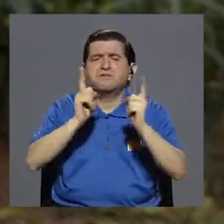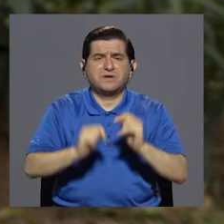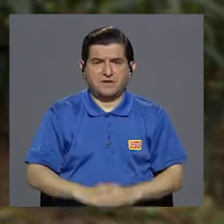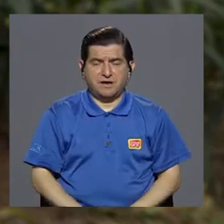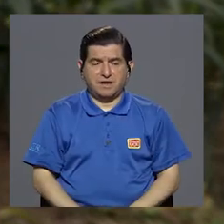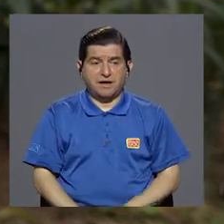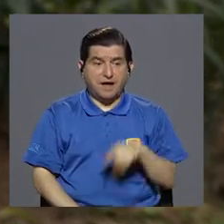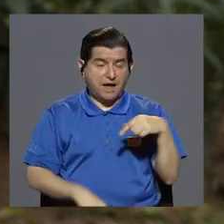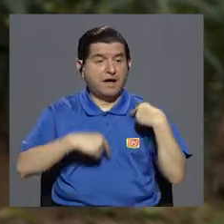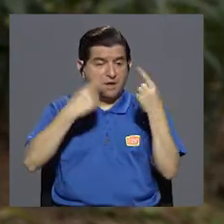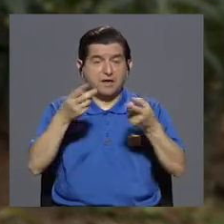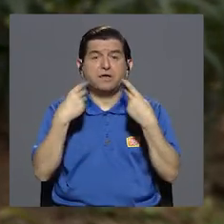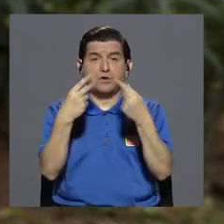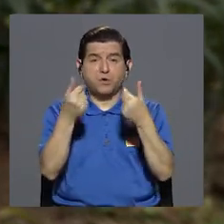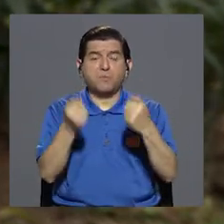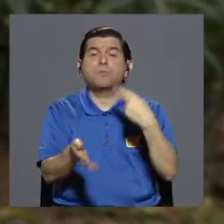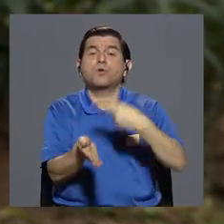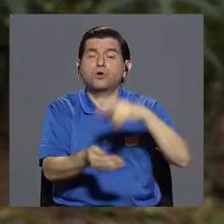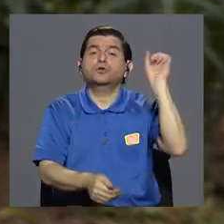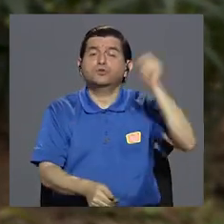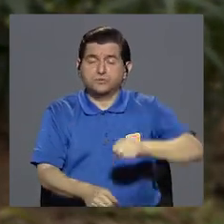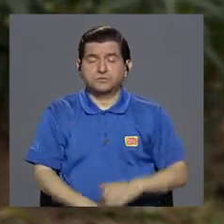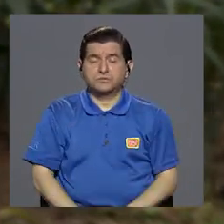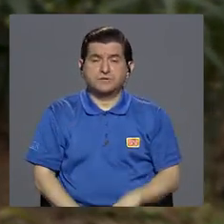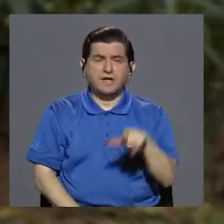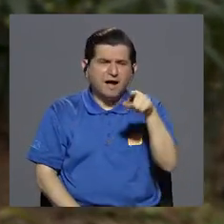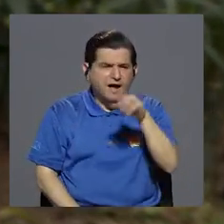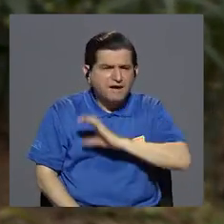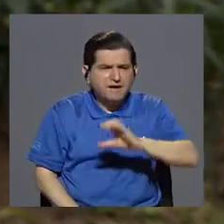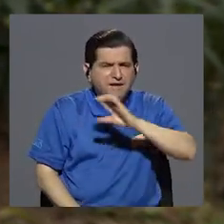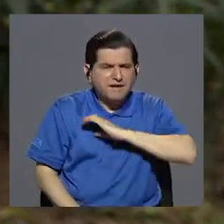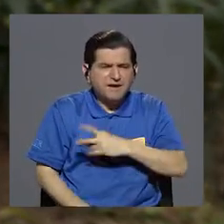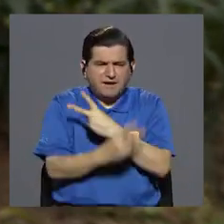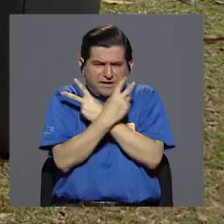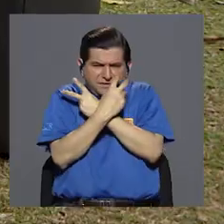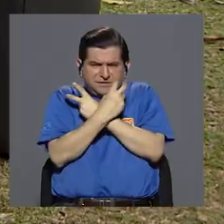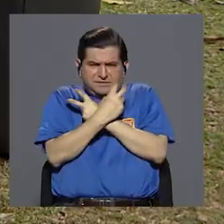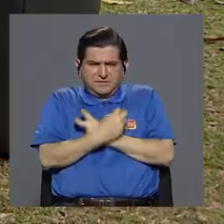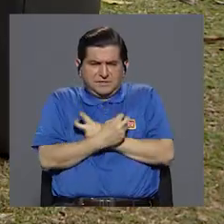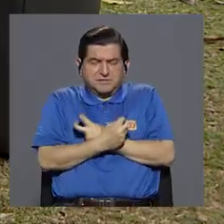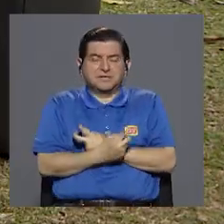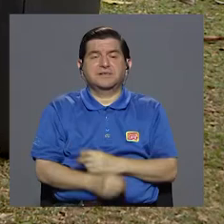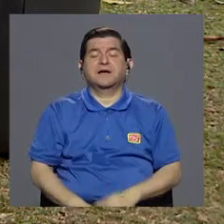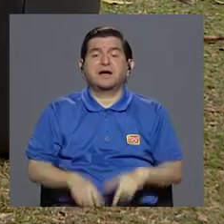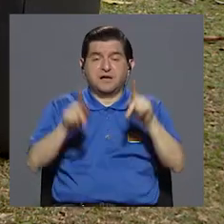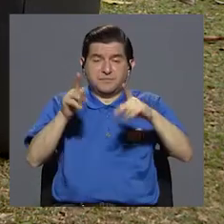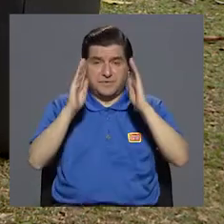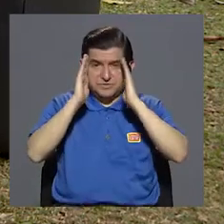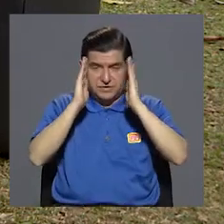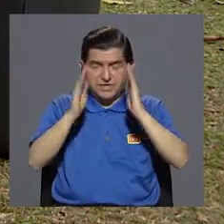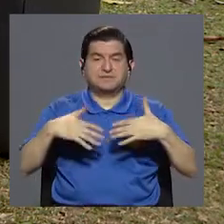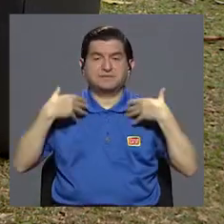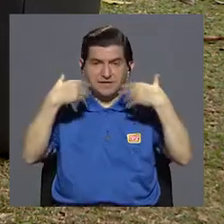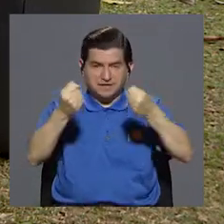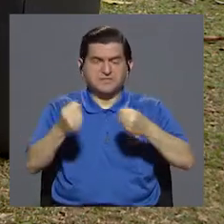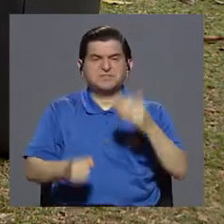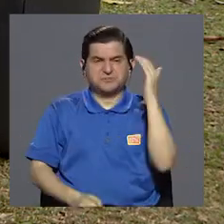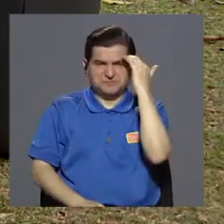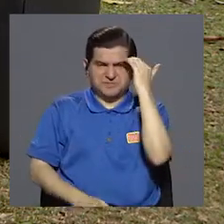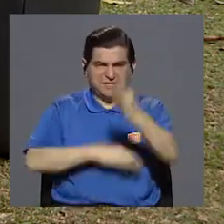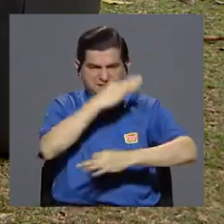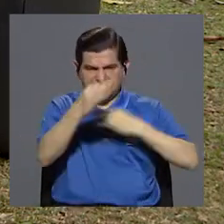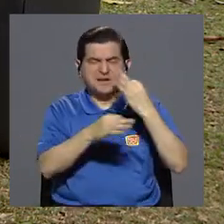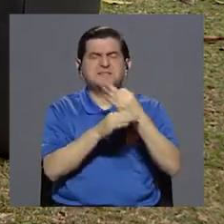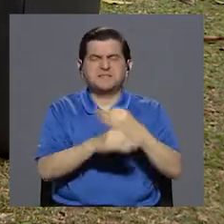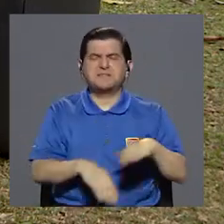serpiente. Lo importante es que llegue pronto a un hospital y las manifestaciones de envenenamiento que va a tener hacen que el personal de salud identifique cuál tipo